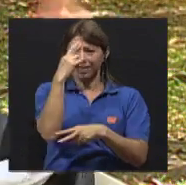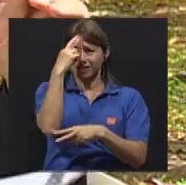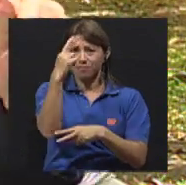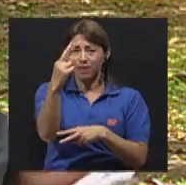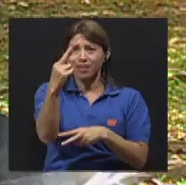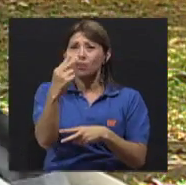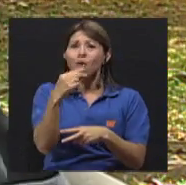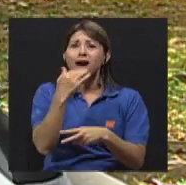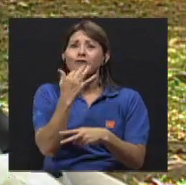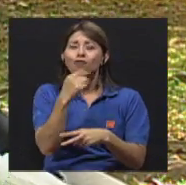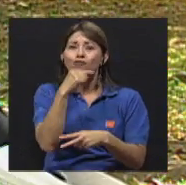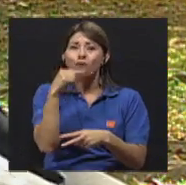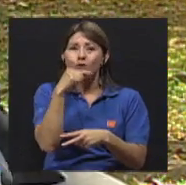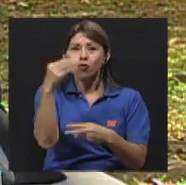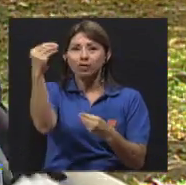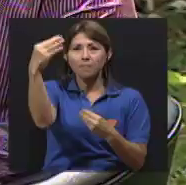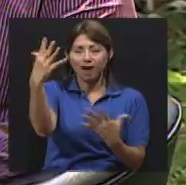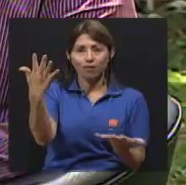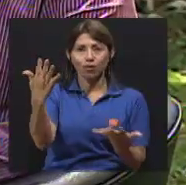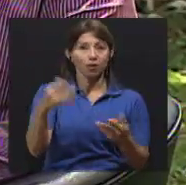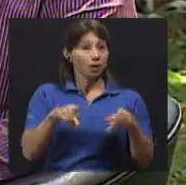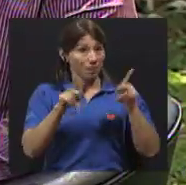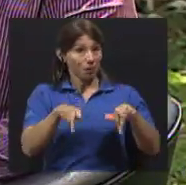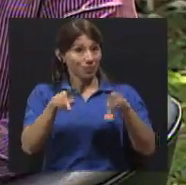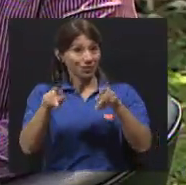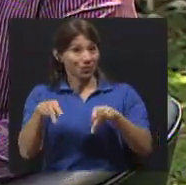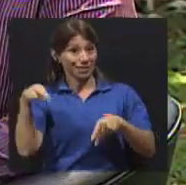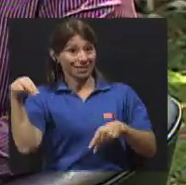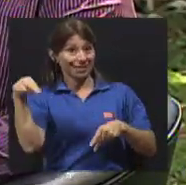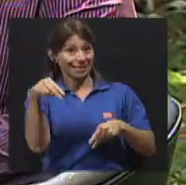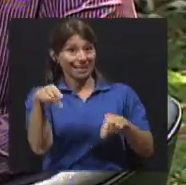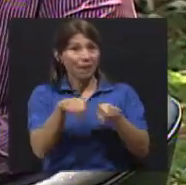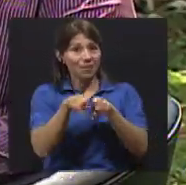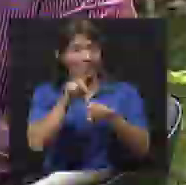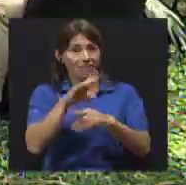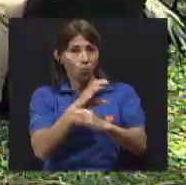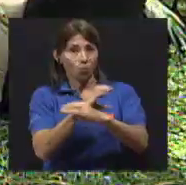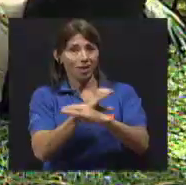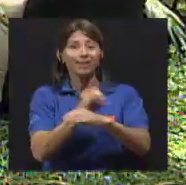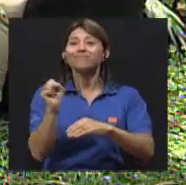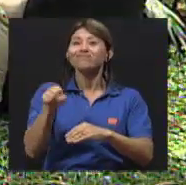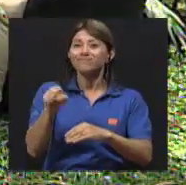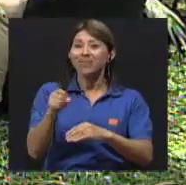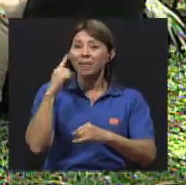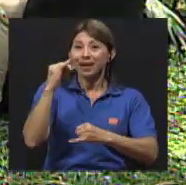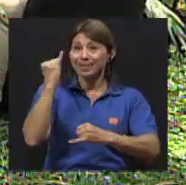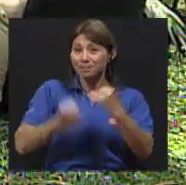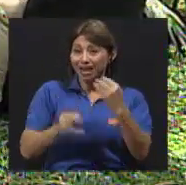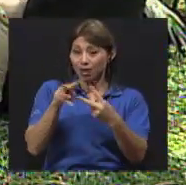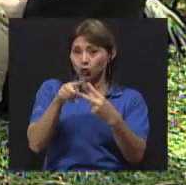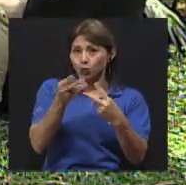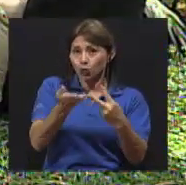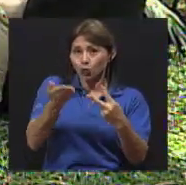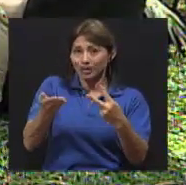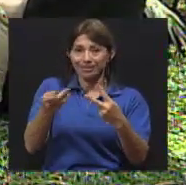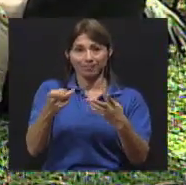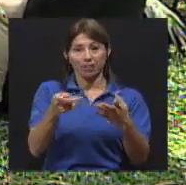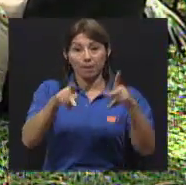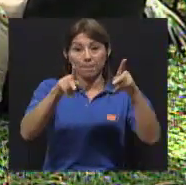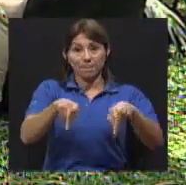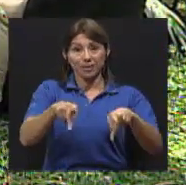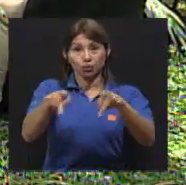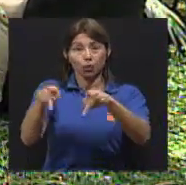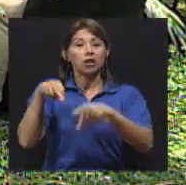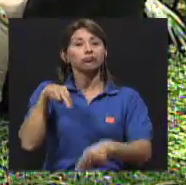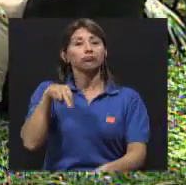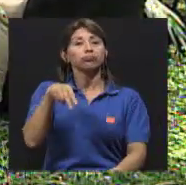se da. El irrespeto a la luz roja del semáforo. Peatones también tienen que estar a la defensiva. Exacto. Y para terminar, dos cositas. El comportamiento peatonal también.